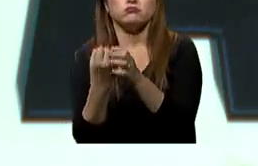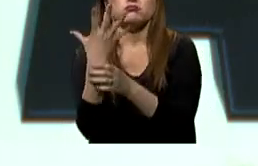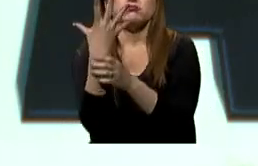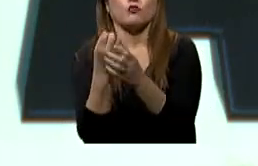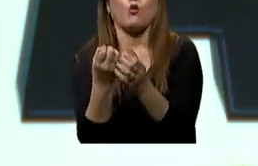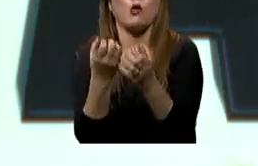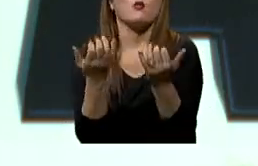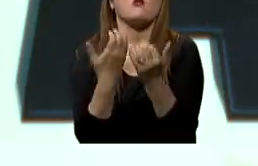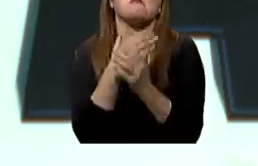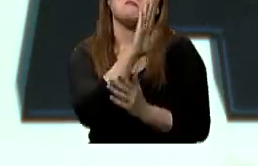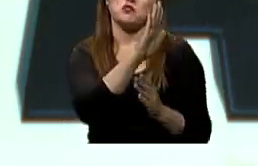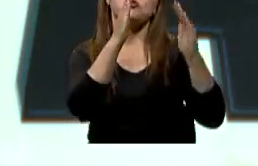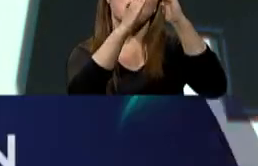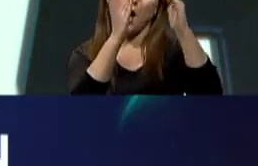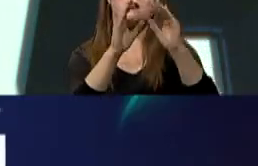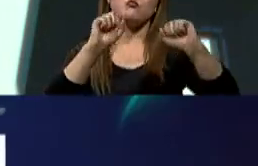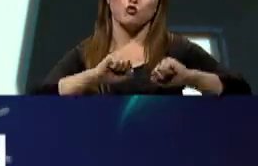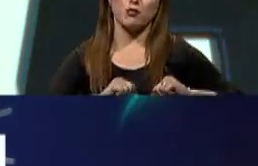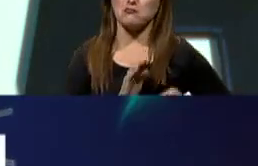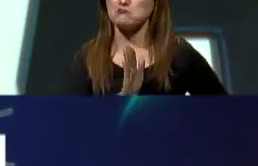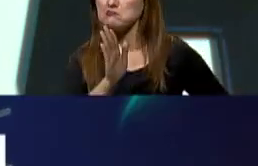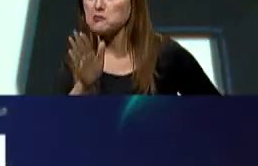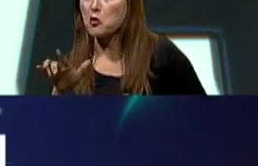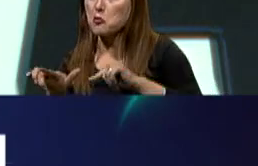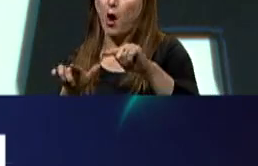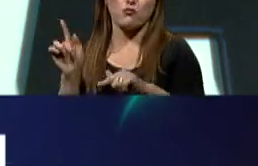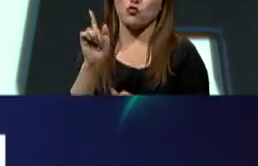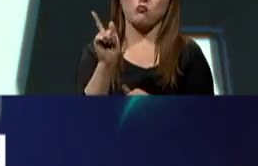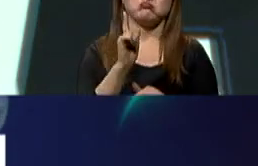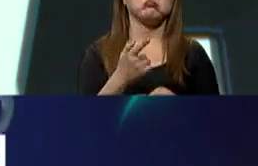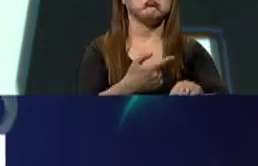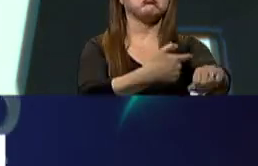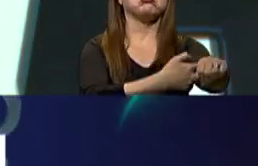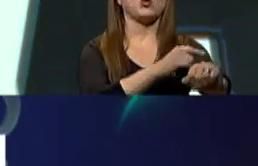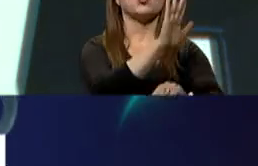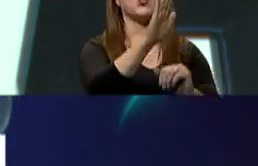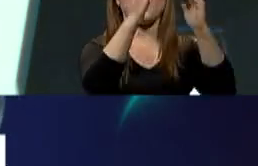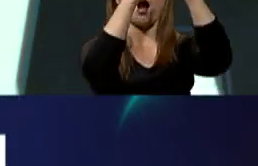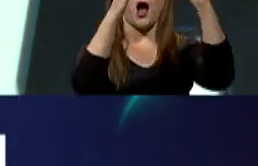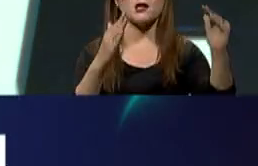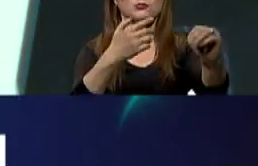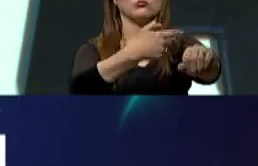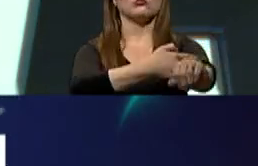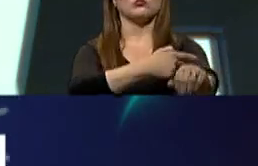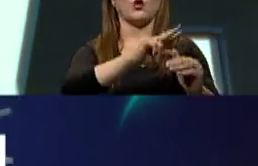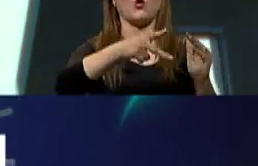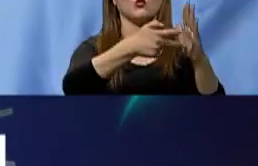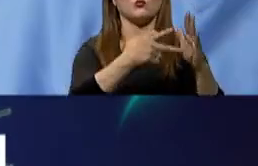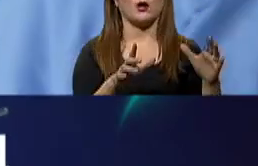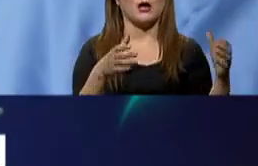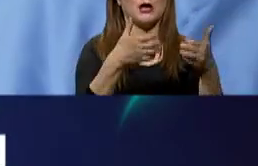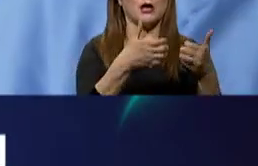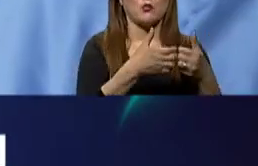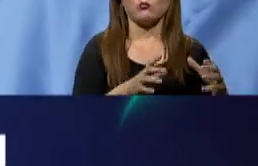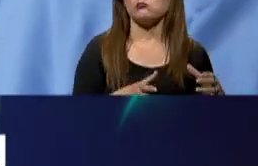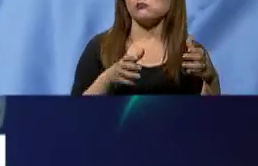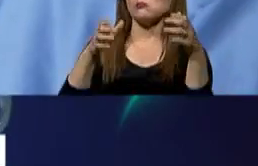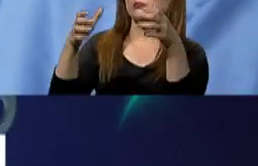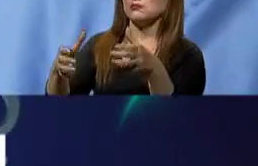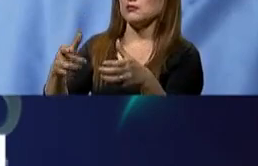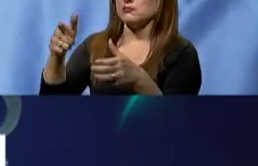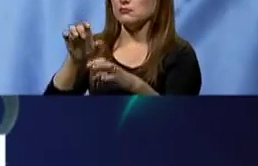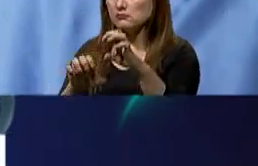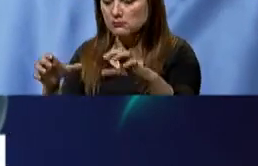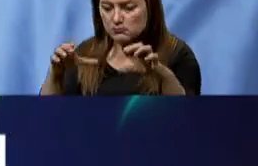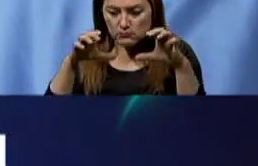casa sin necesidad de un laboratorio especial, se conecta, el paciente se lo hace en su domicilio y luego regresa con el aparato y se pueden